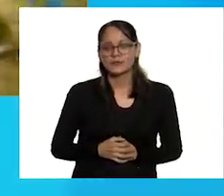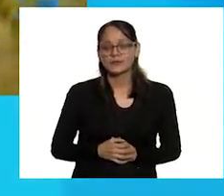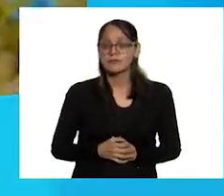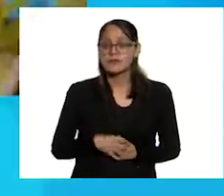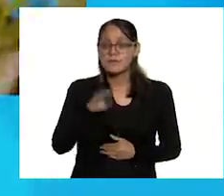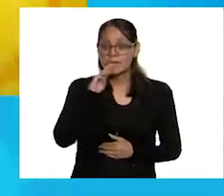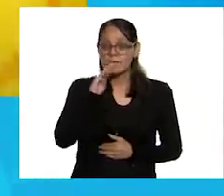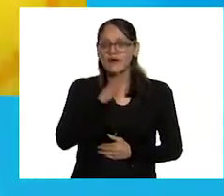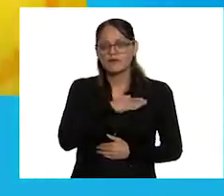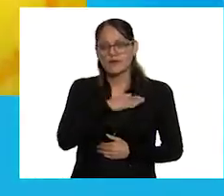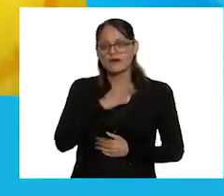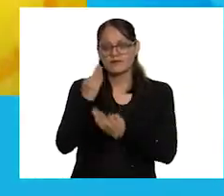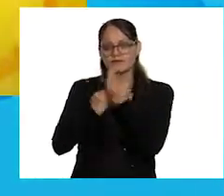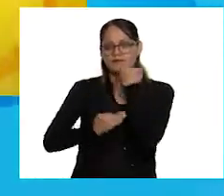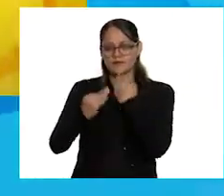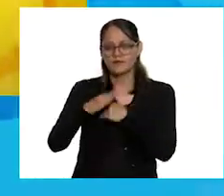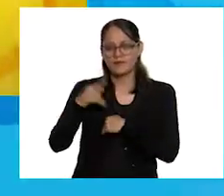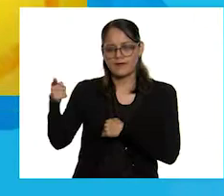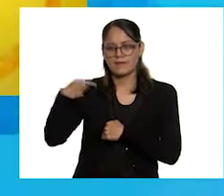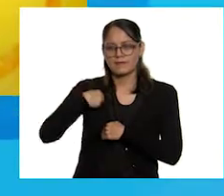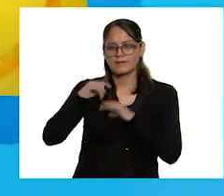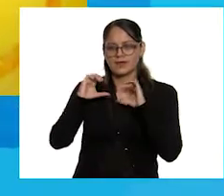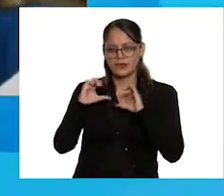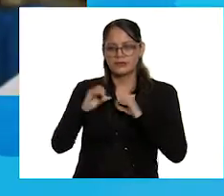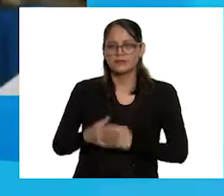Es muy buena conmigo porque me cuida.